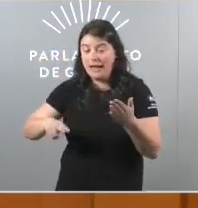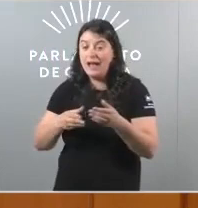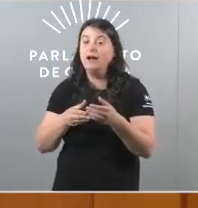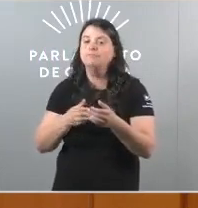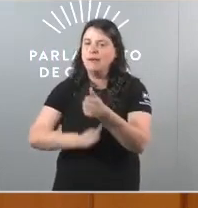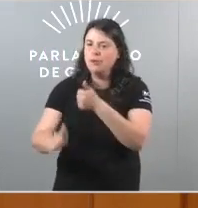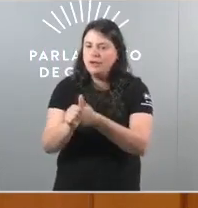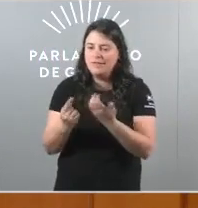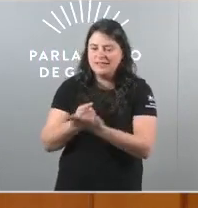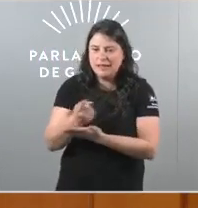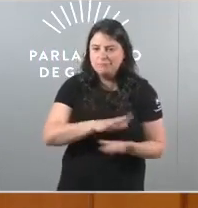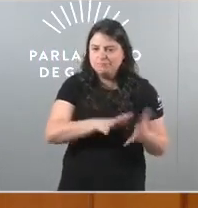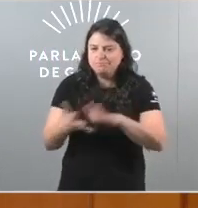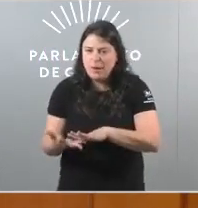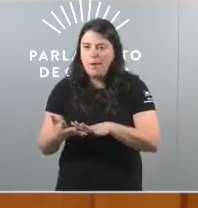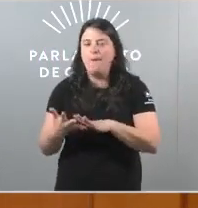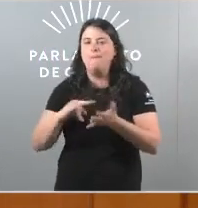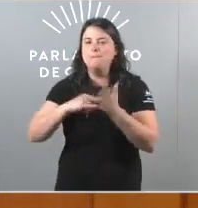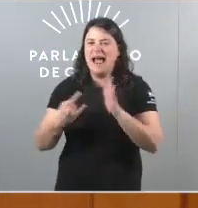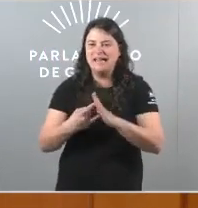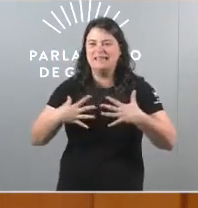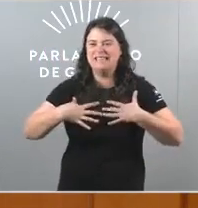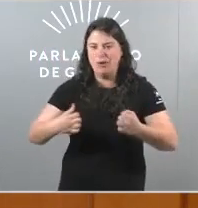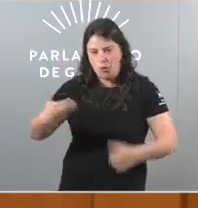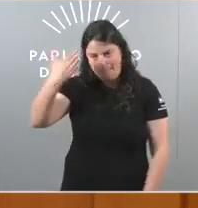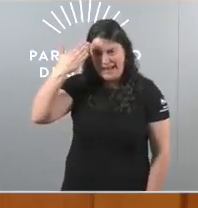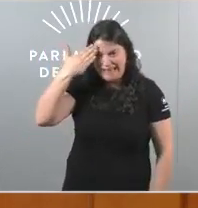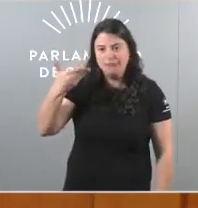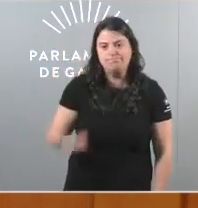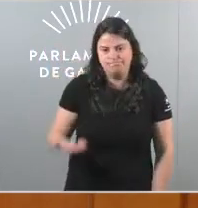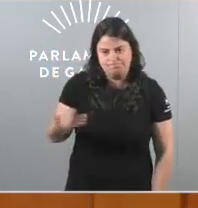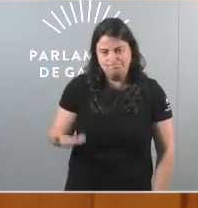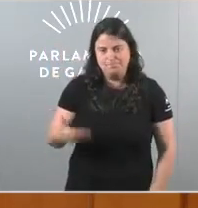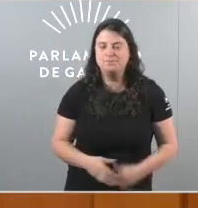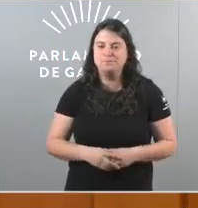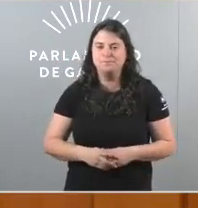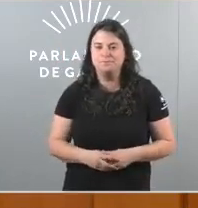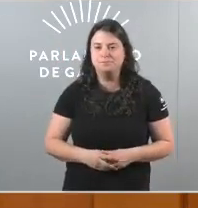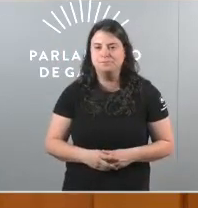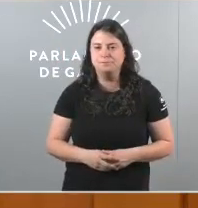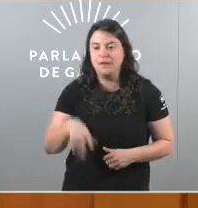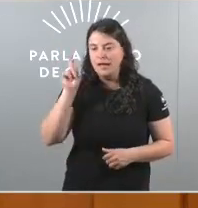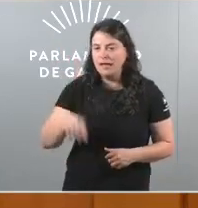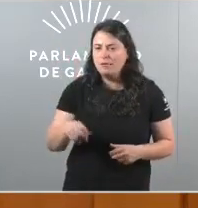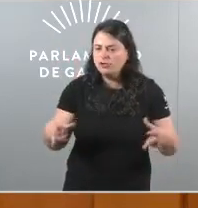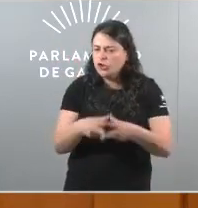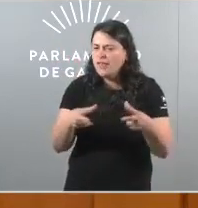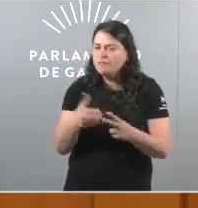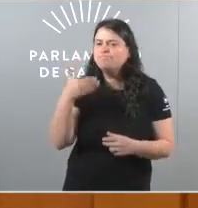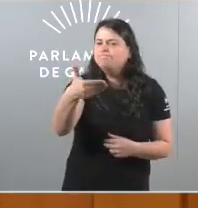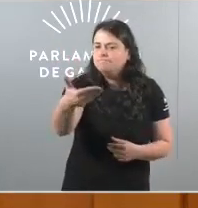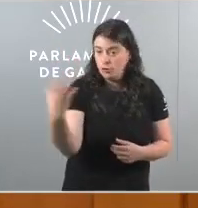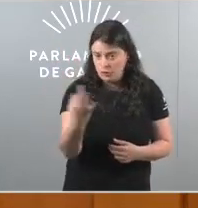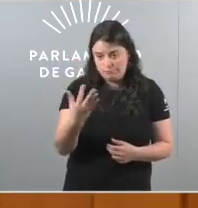implantar un plan de saúde mental e tamén temos claro que o futuro de calquer sociedade pasa por